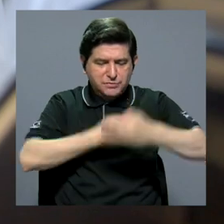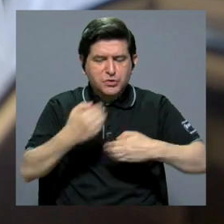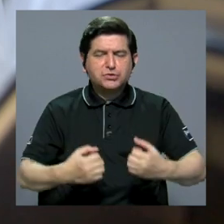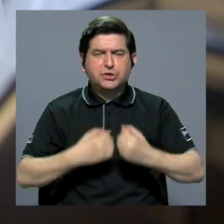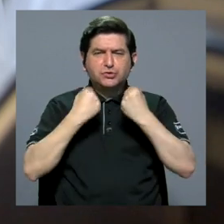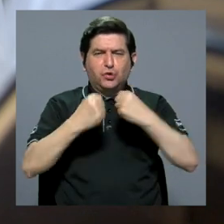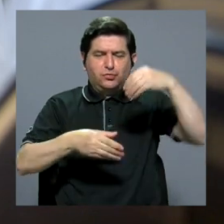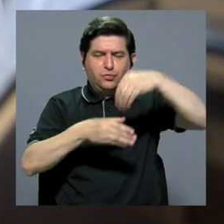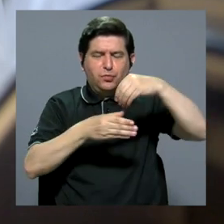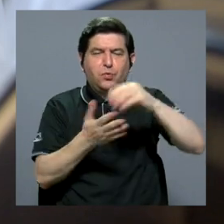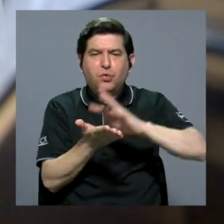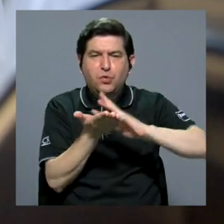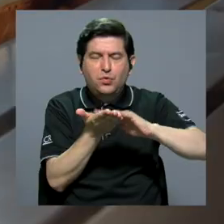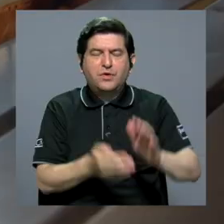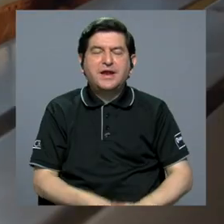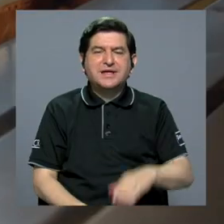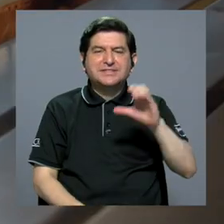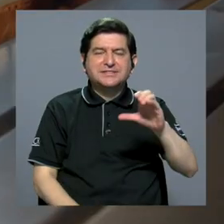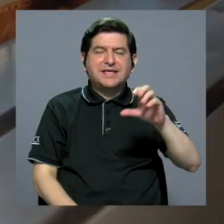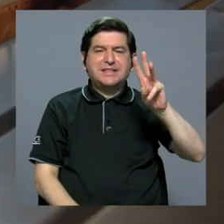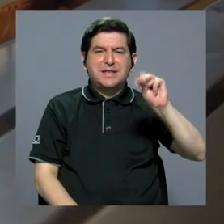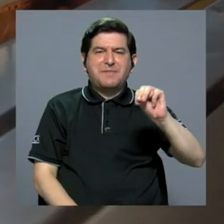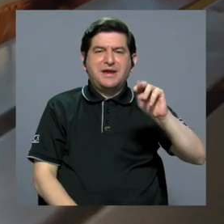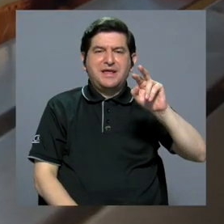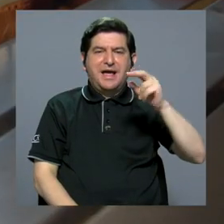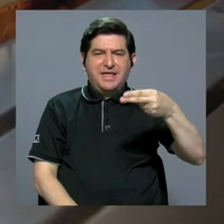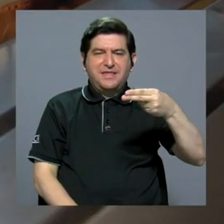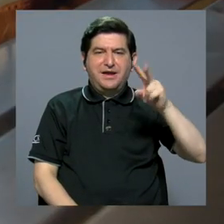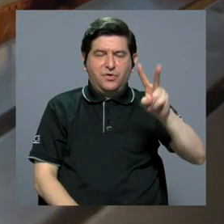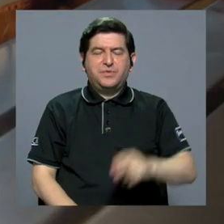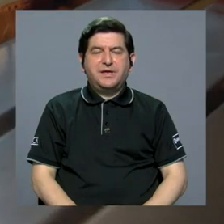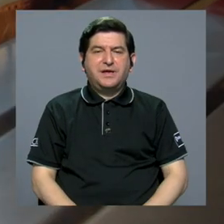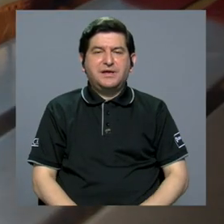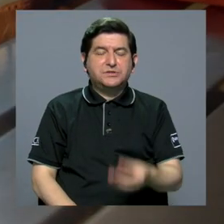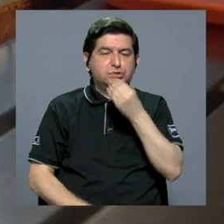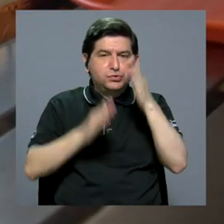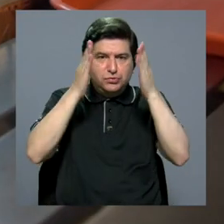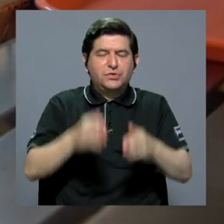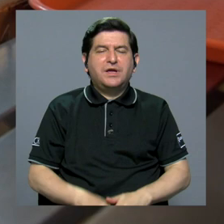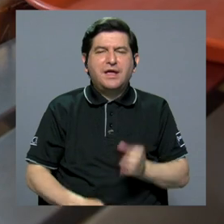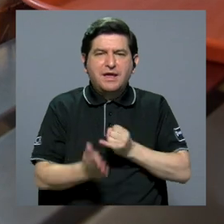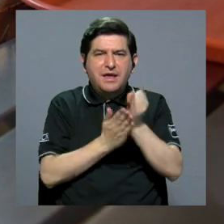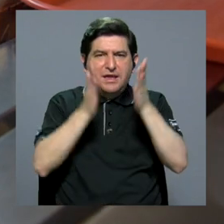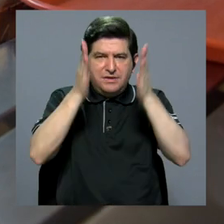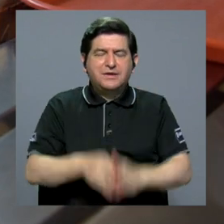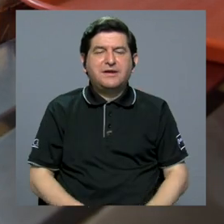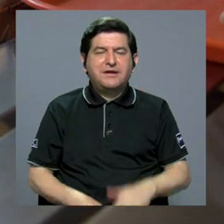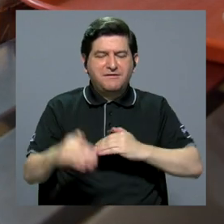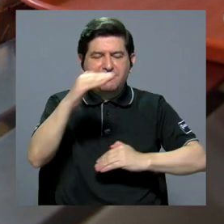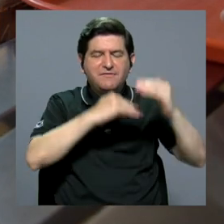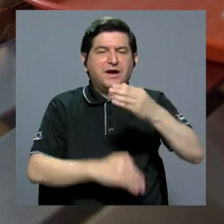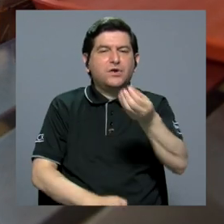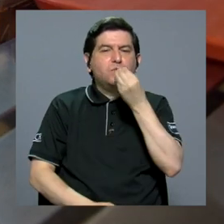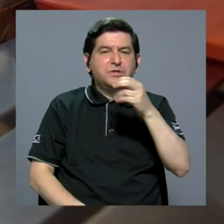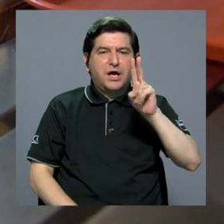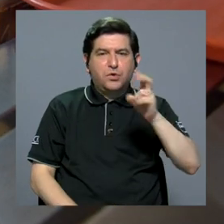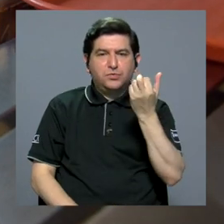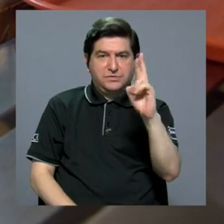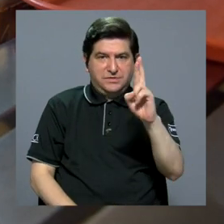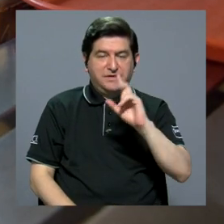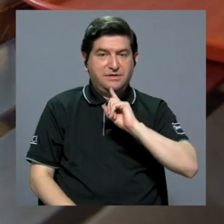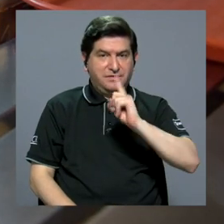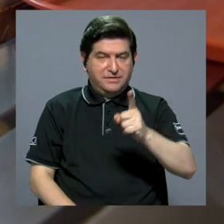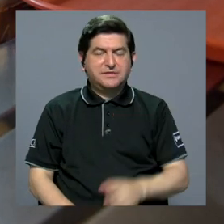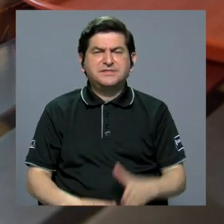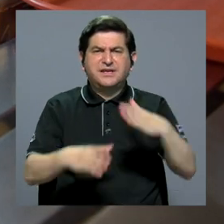fortificación del arroz. Cindy María Hidalgo Víquez, nutricionista e investigadora en la Facultad de Nutrición de la UCR,